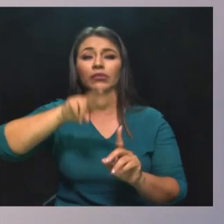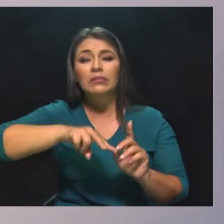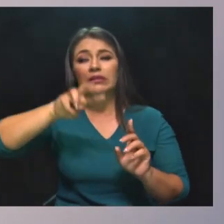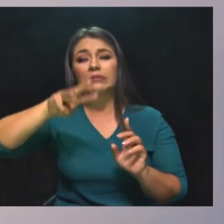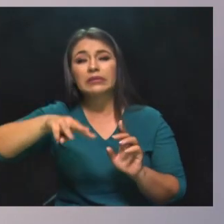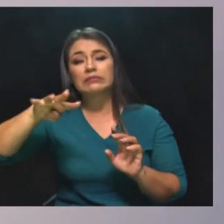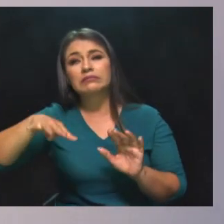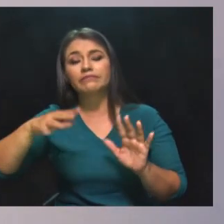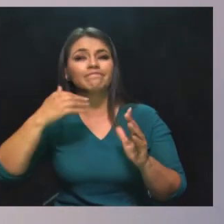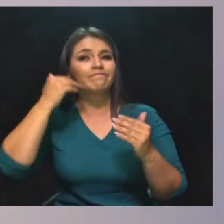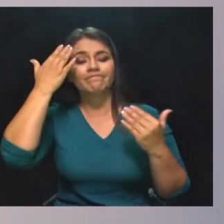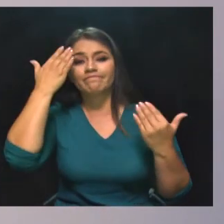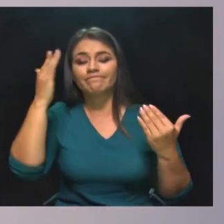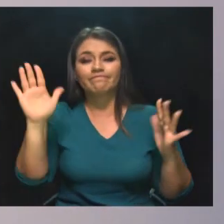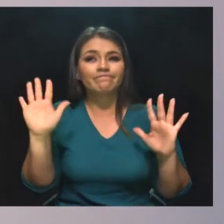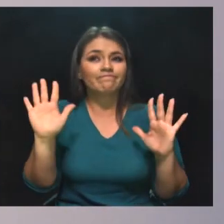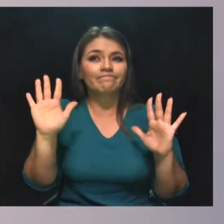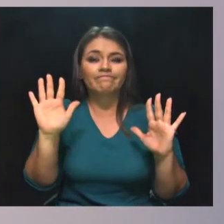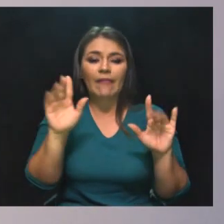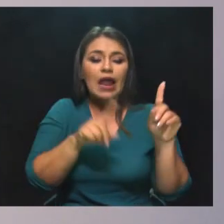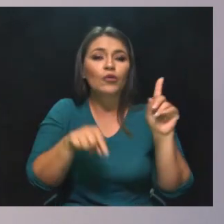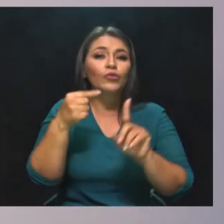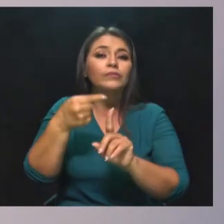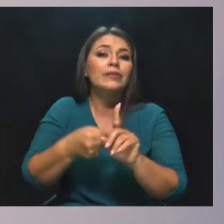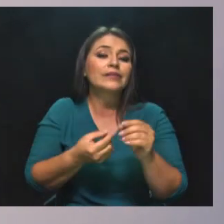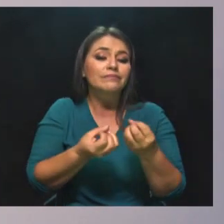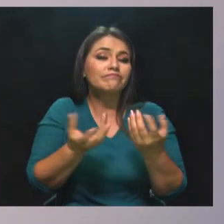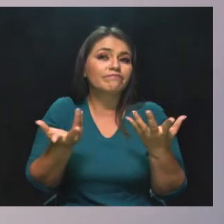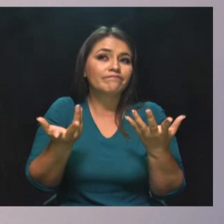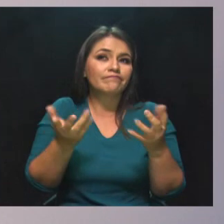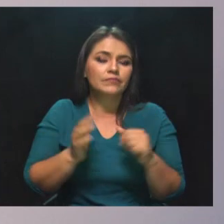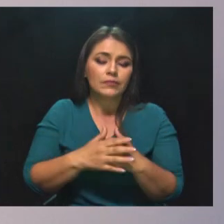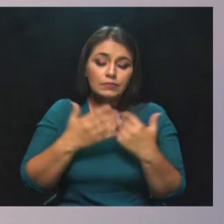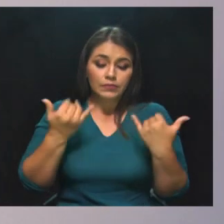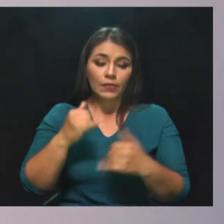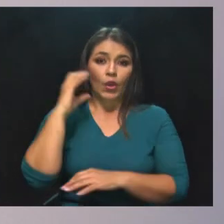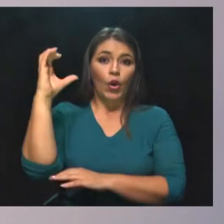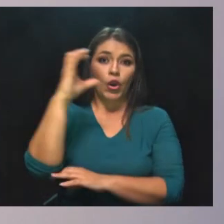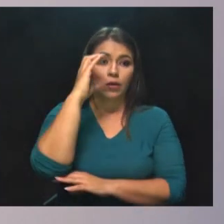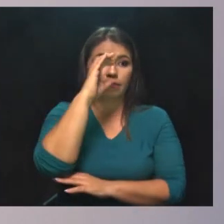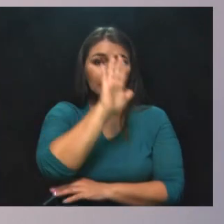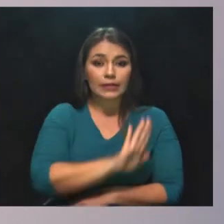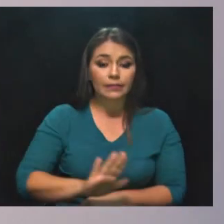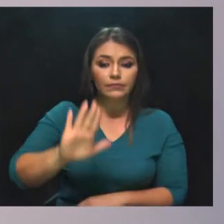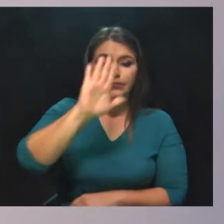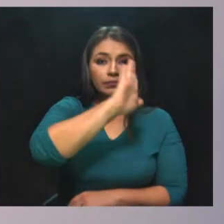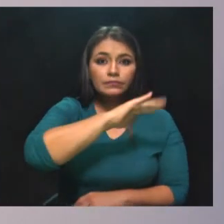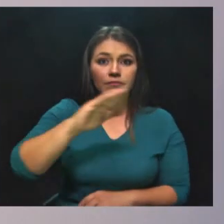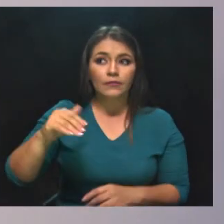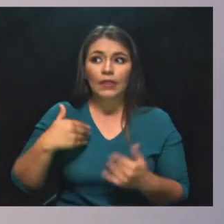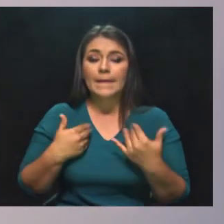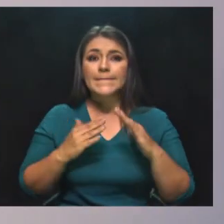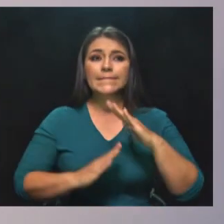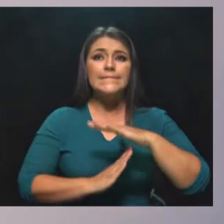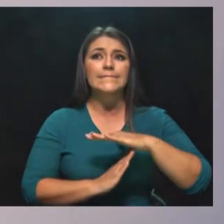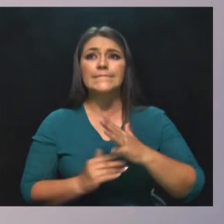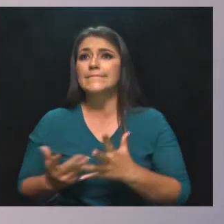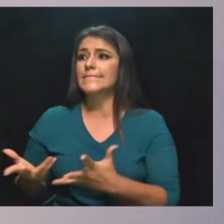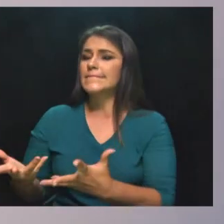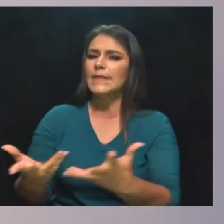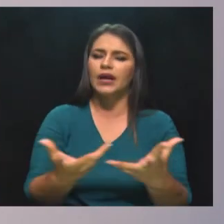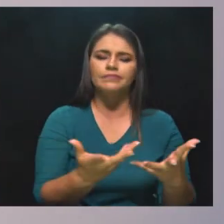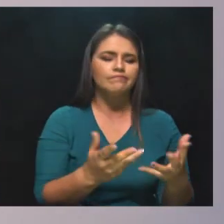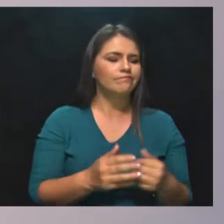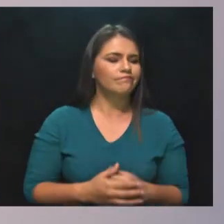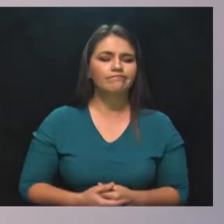Por ello, nuestro país y nuestro departamento no pueden ni podrán paralizarse. A